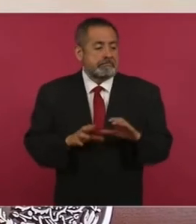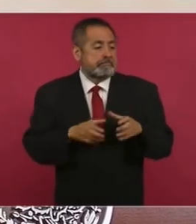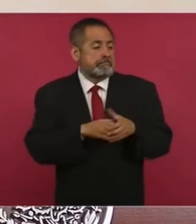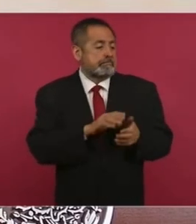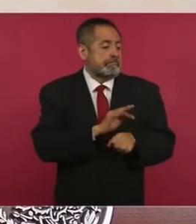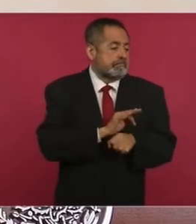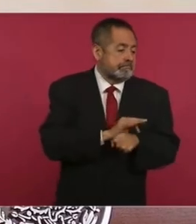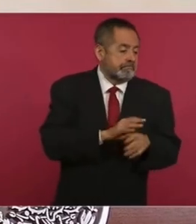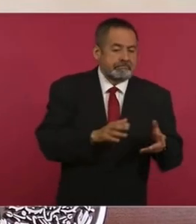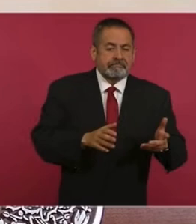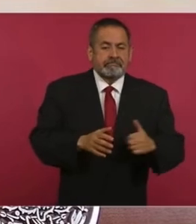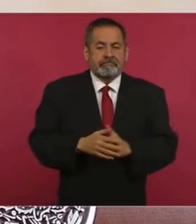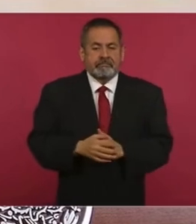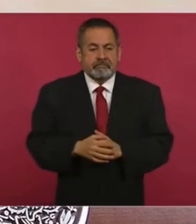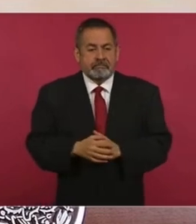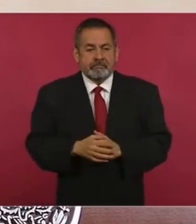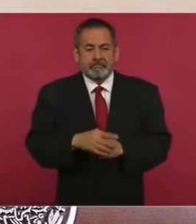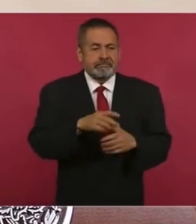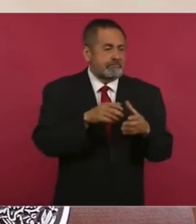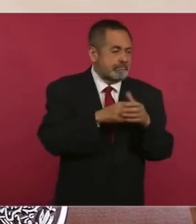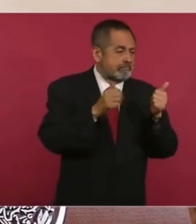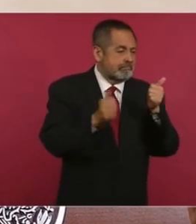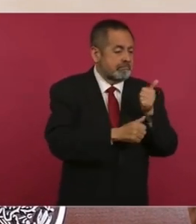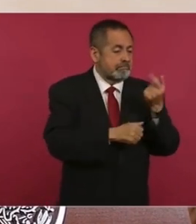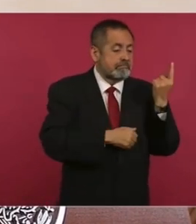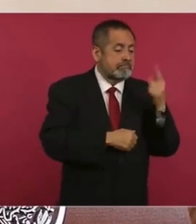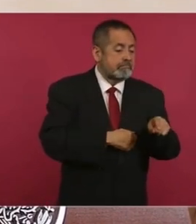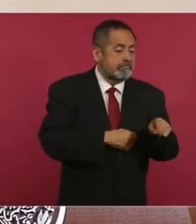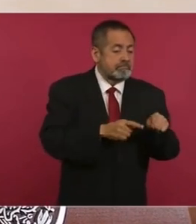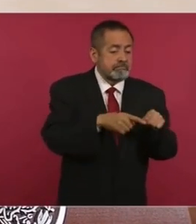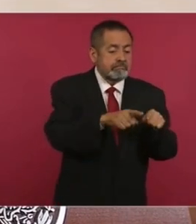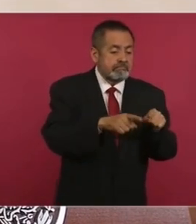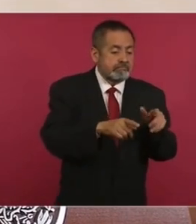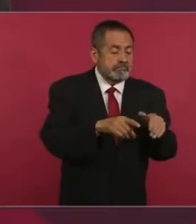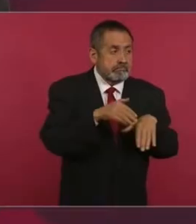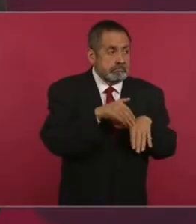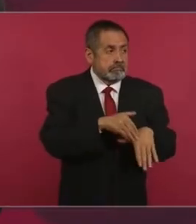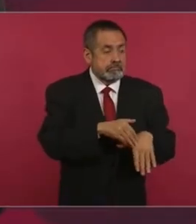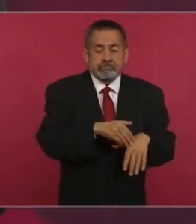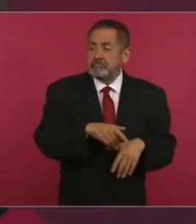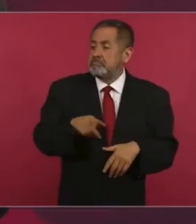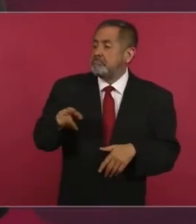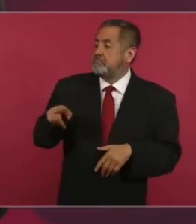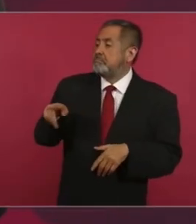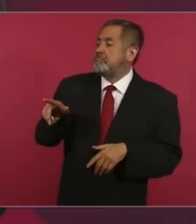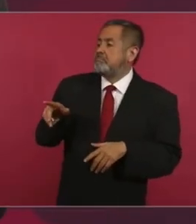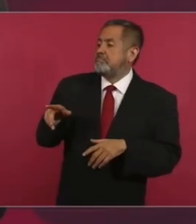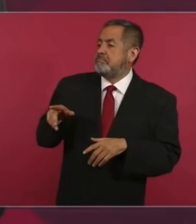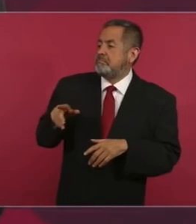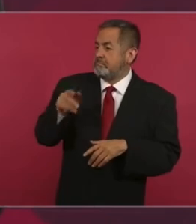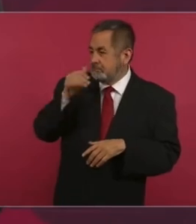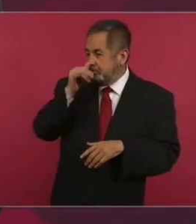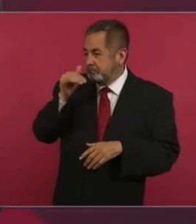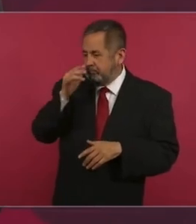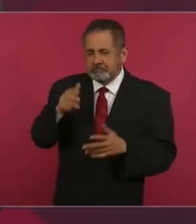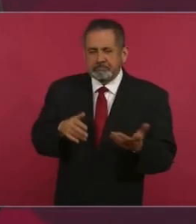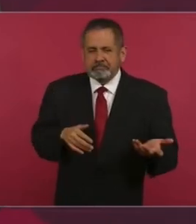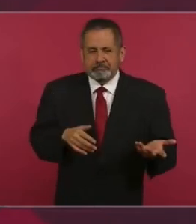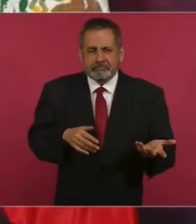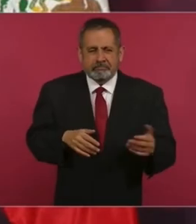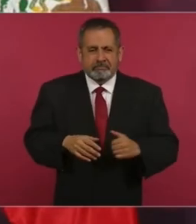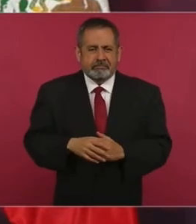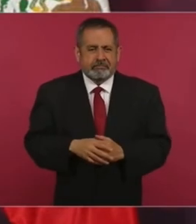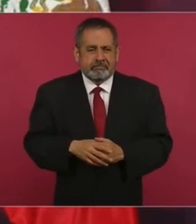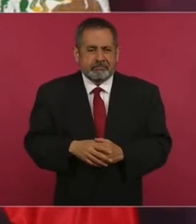actúan cuando no van a causar